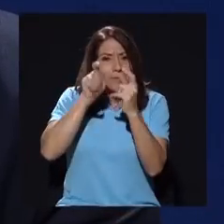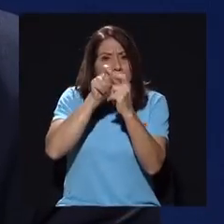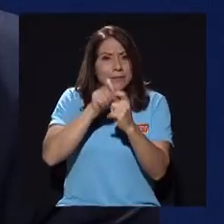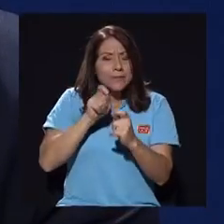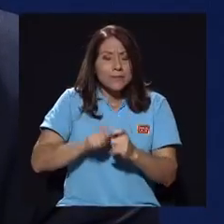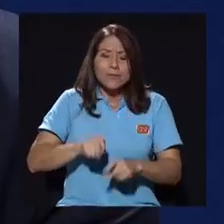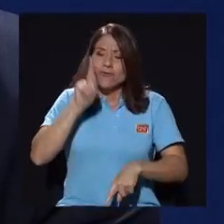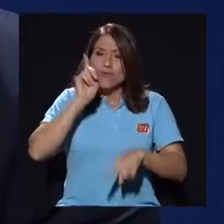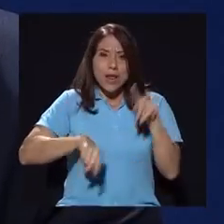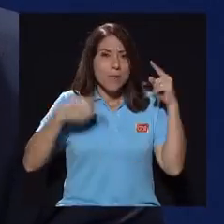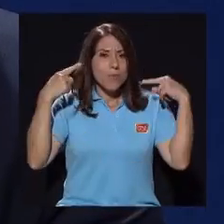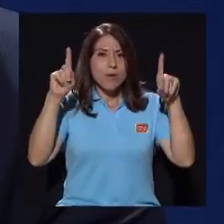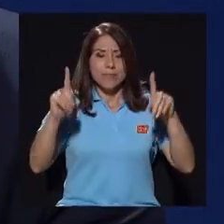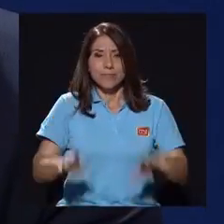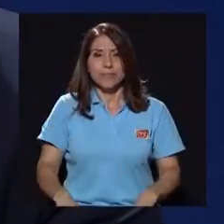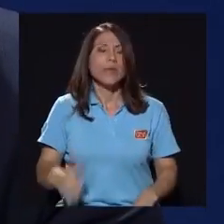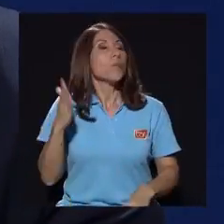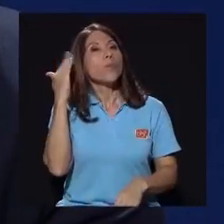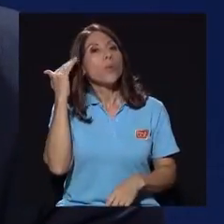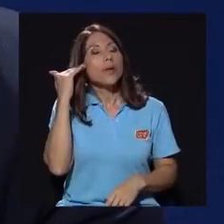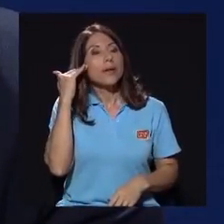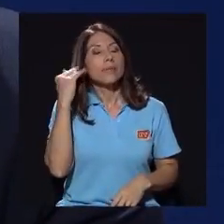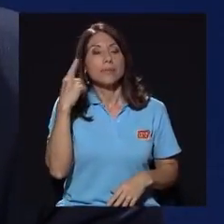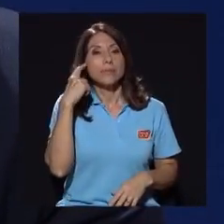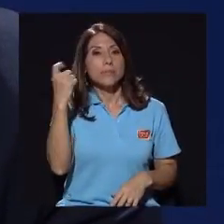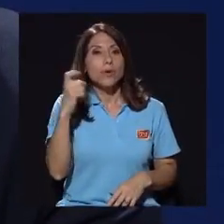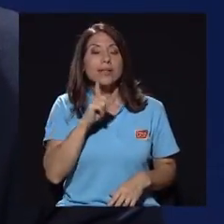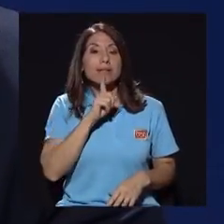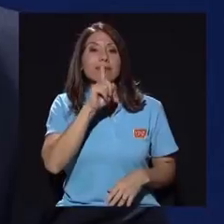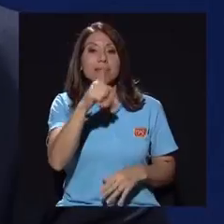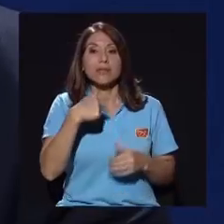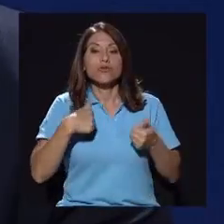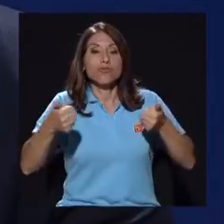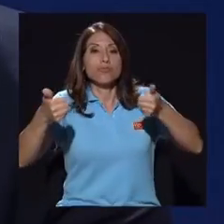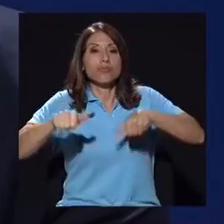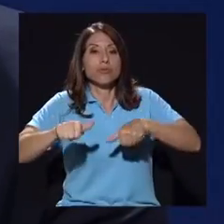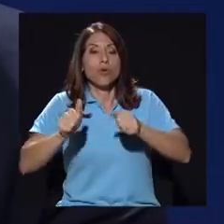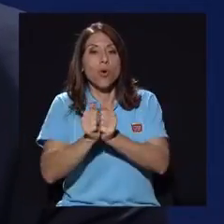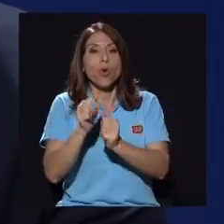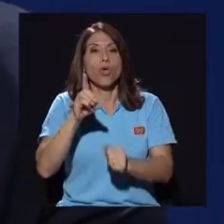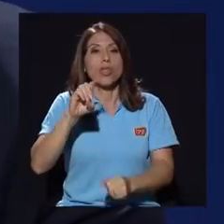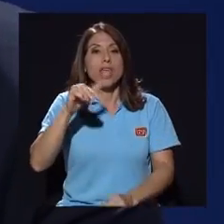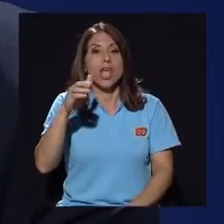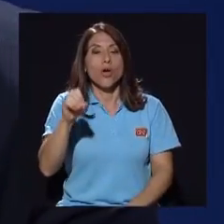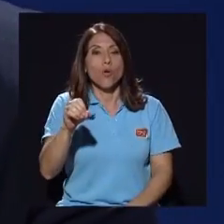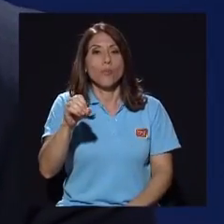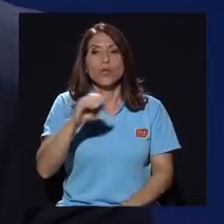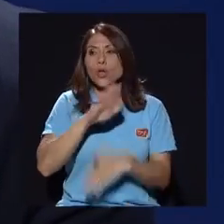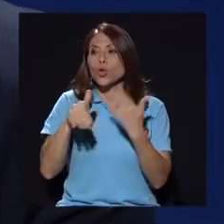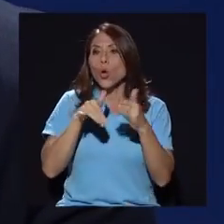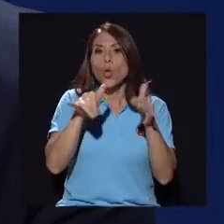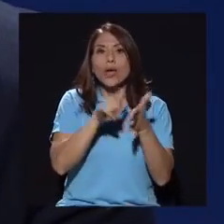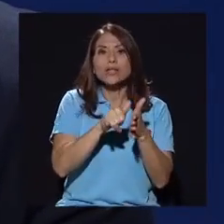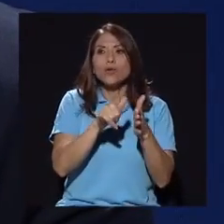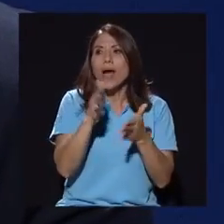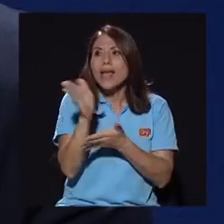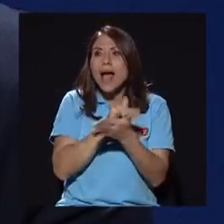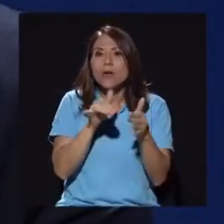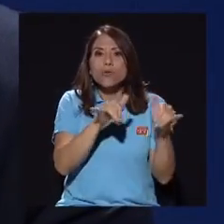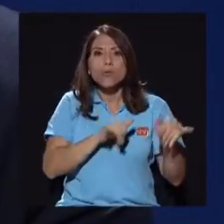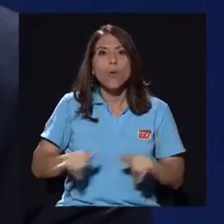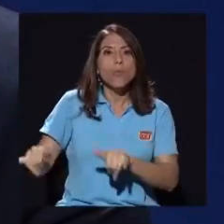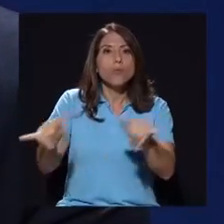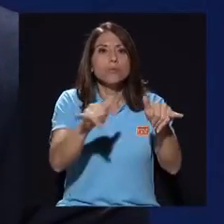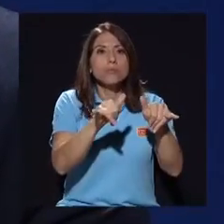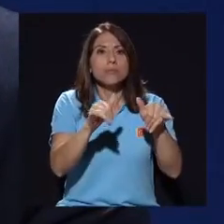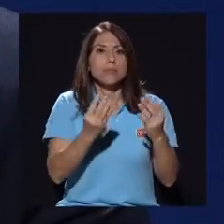detallada no lo hubiera llegado. ¿Por qué? Porque efectivamente yo coincido con Diego, el común denominador de todo esto es el